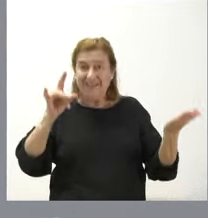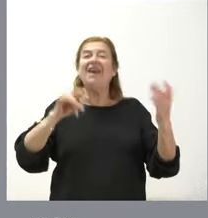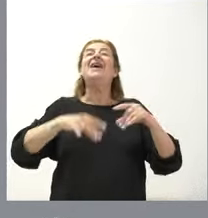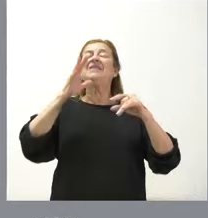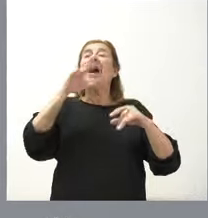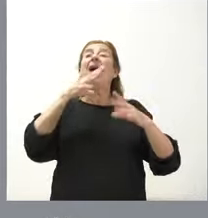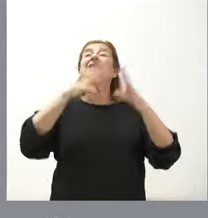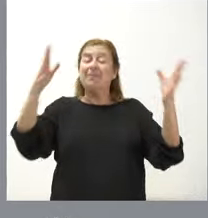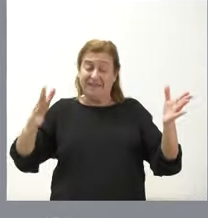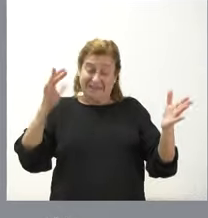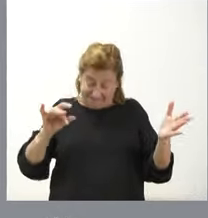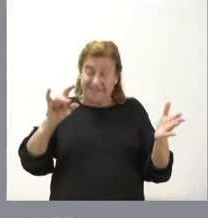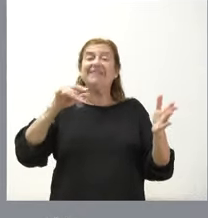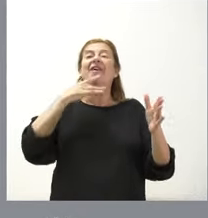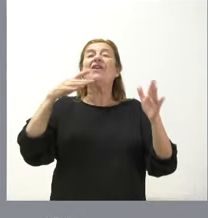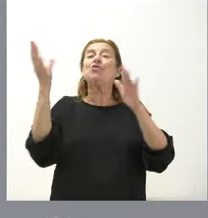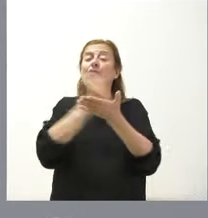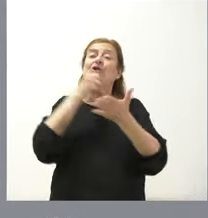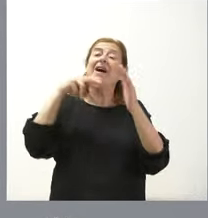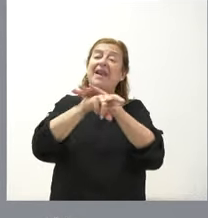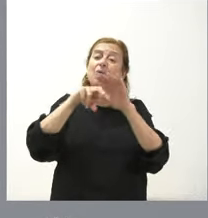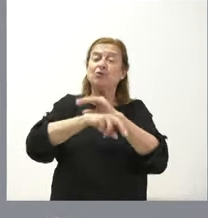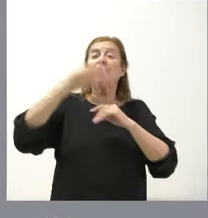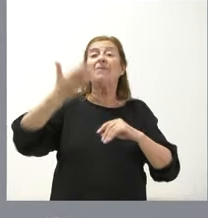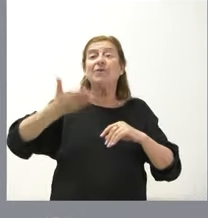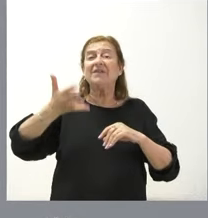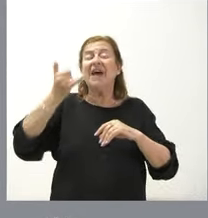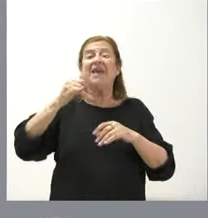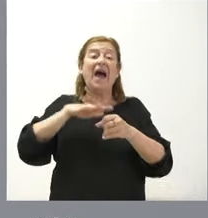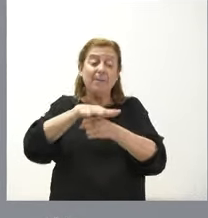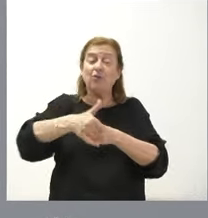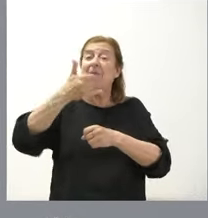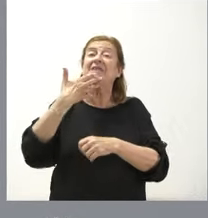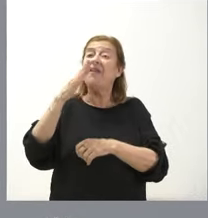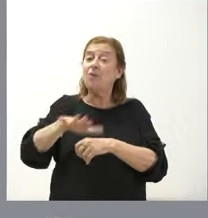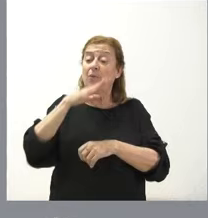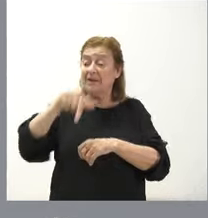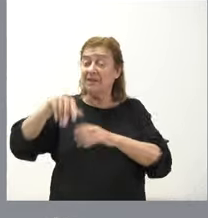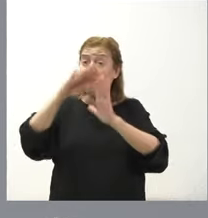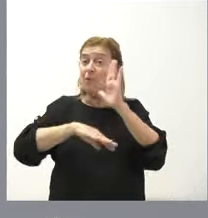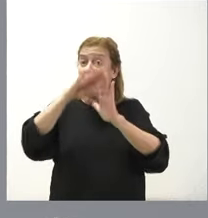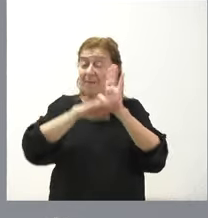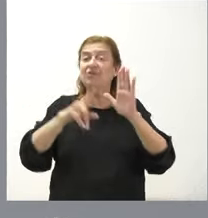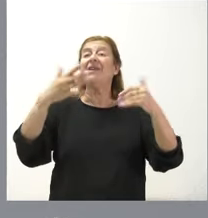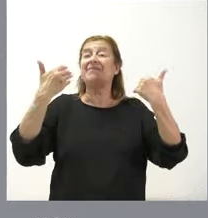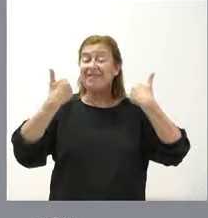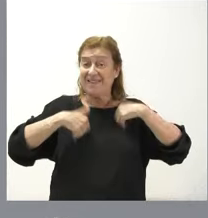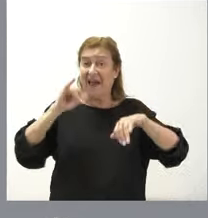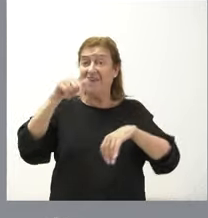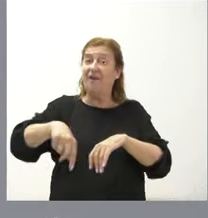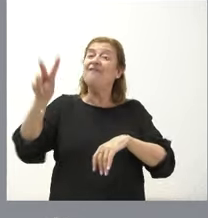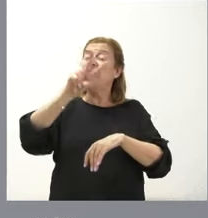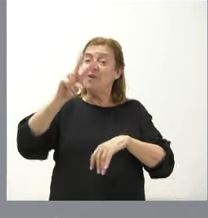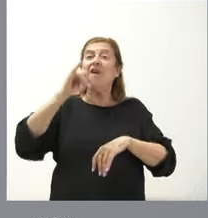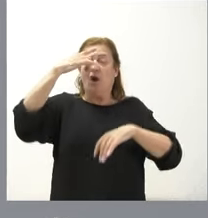recursos y, entre ellos, los recursos fundamentales que tenemos en el ámbito más adecuado para este programa son los que ya tenemos en Valladolid y,